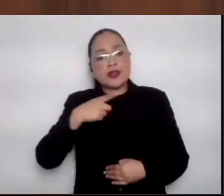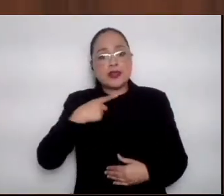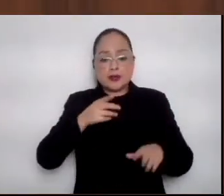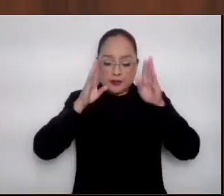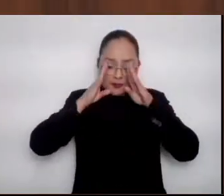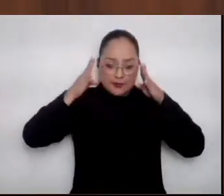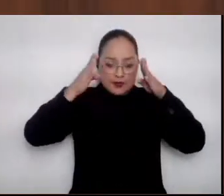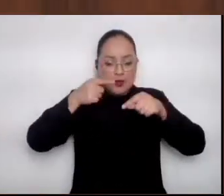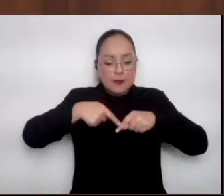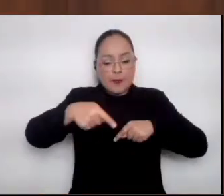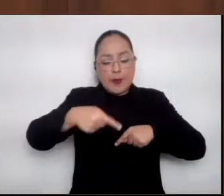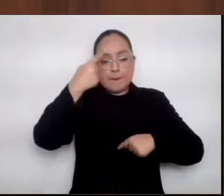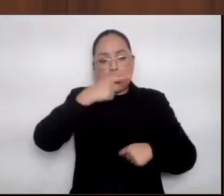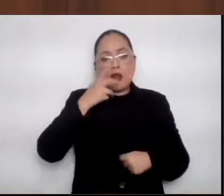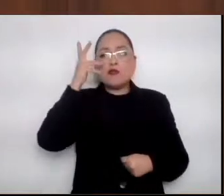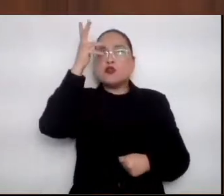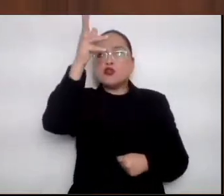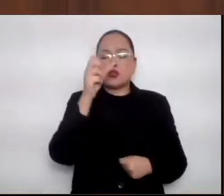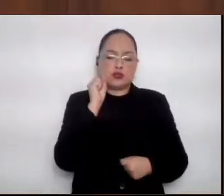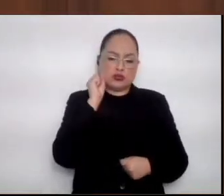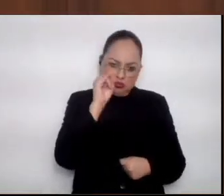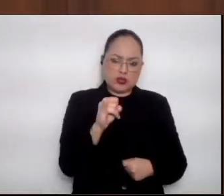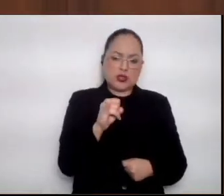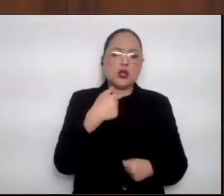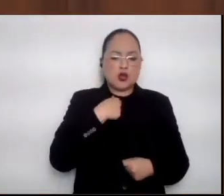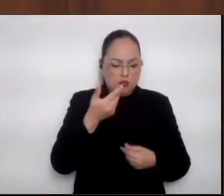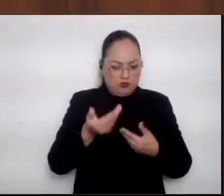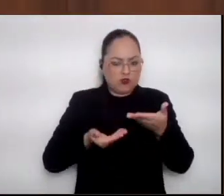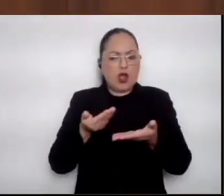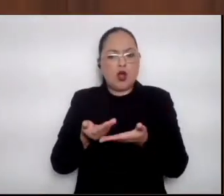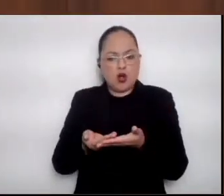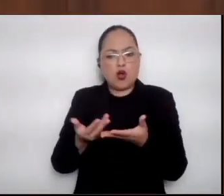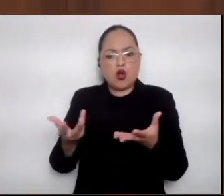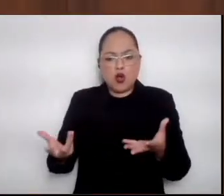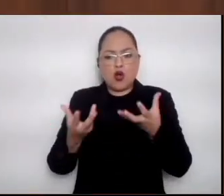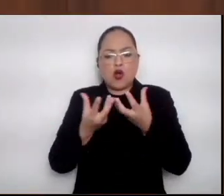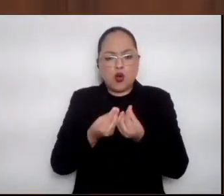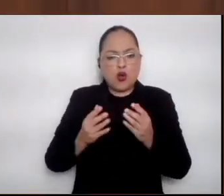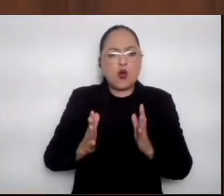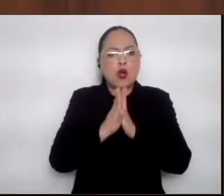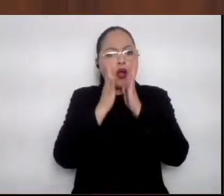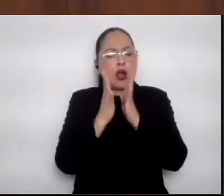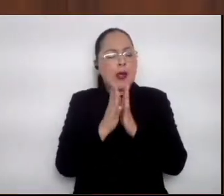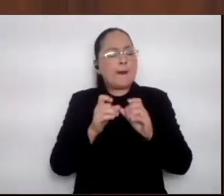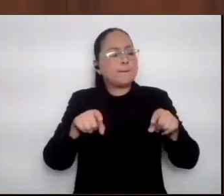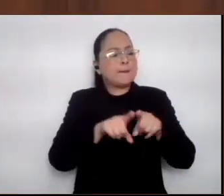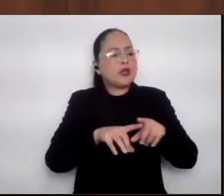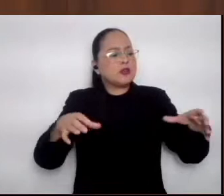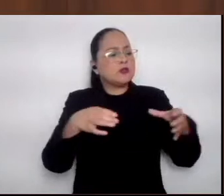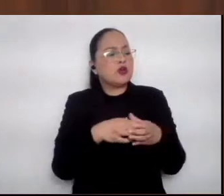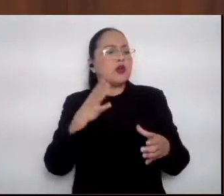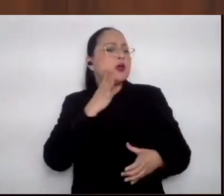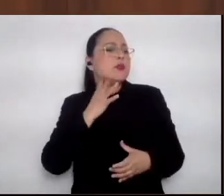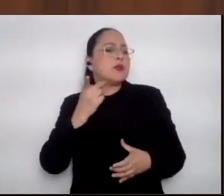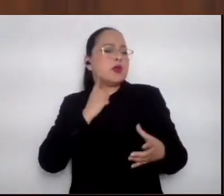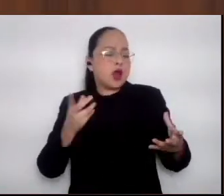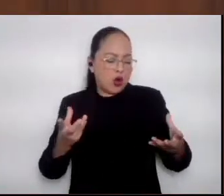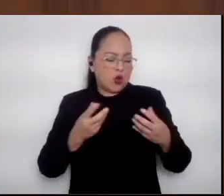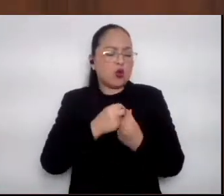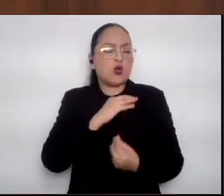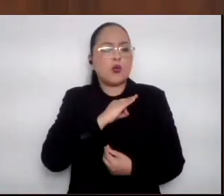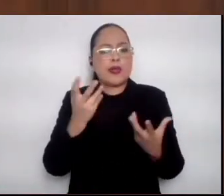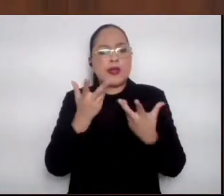diputado, y me pongo a su disposición para que podamos hacerlo de la mano y de la mano de toda la legislatura. Y respecto a la